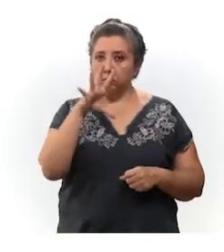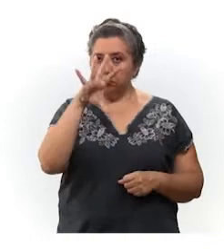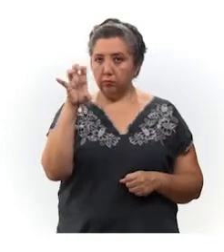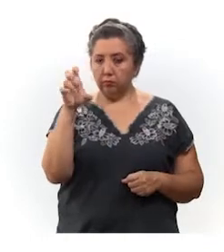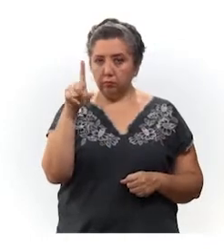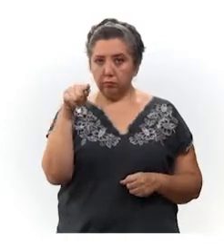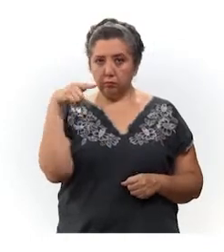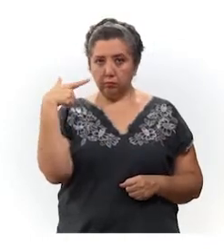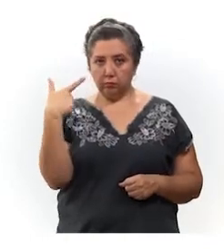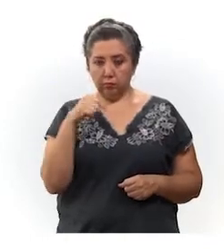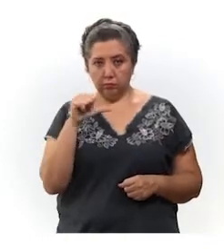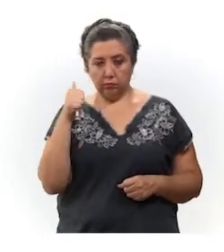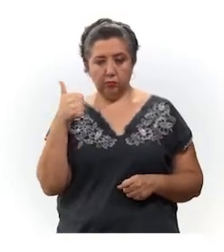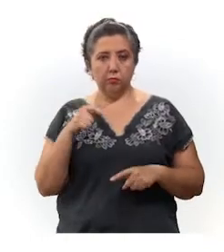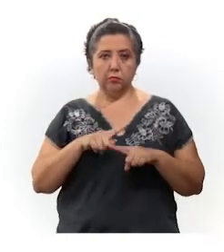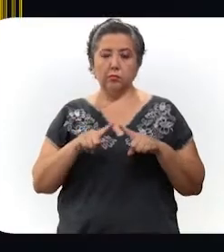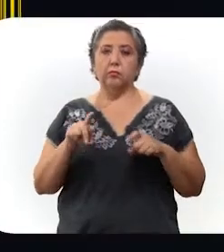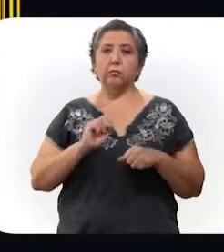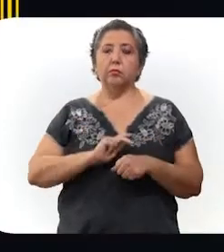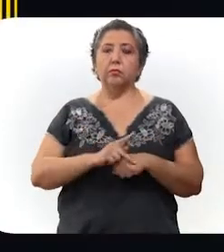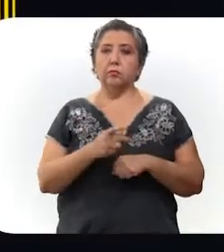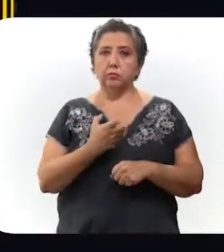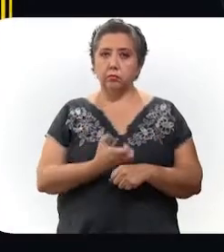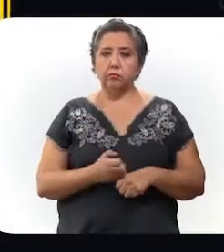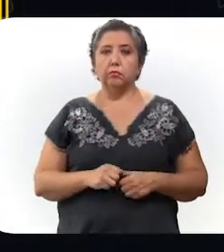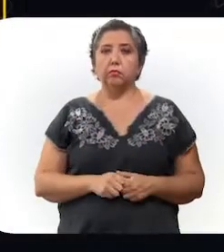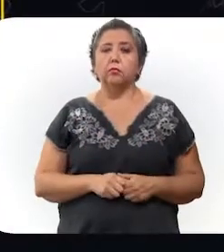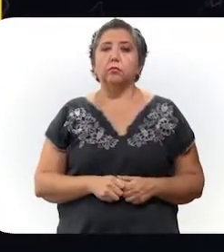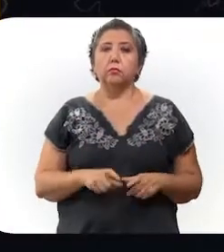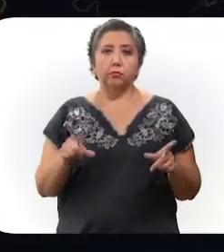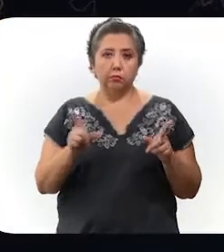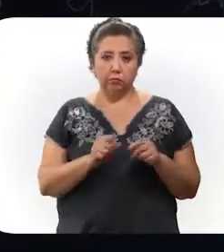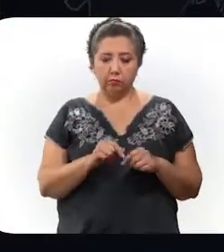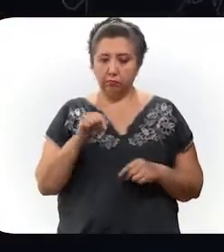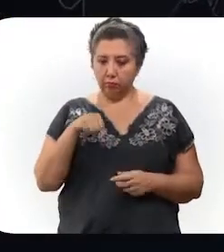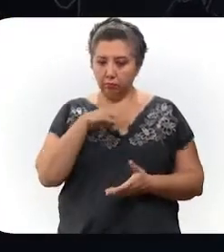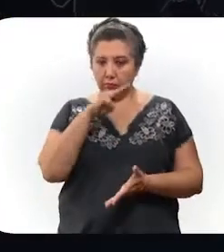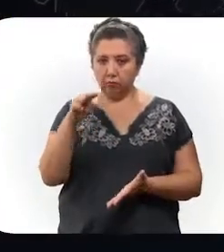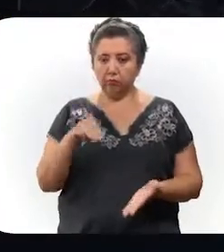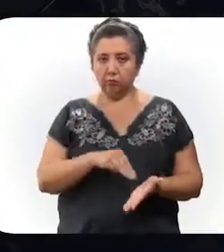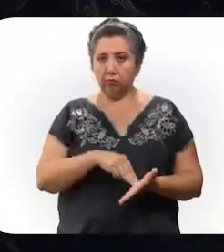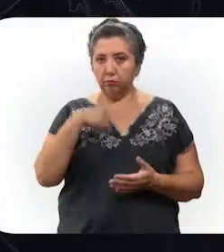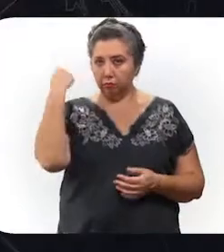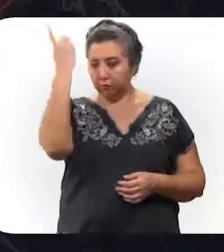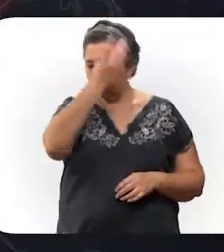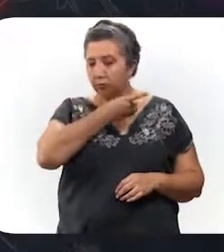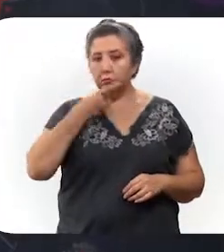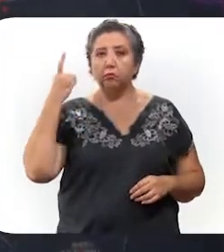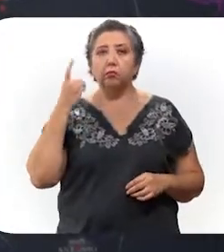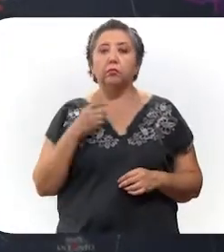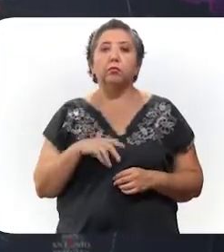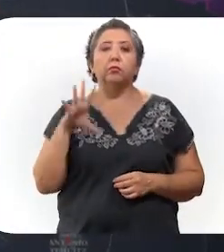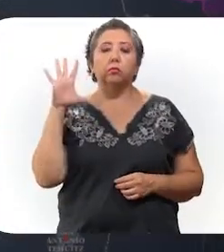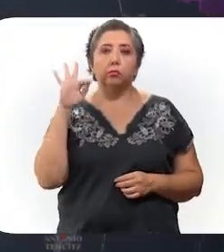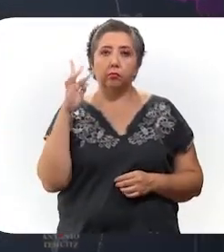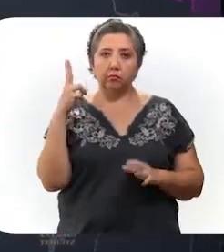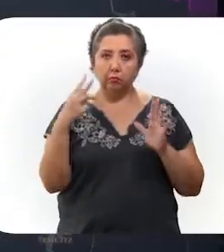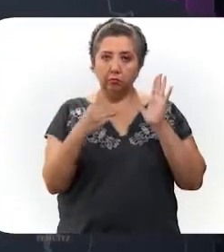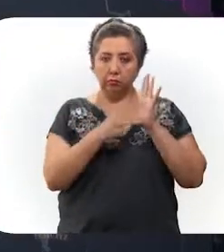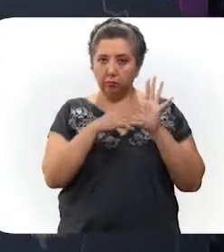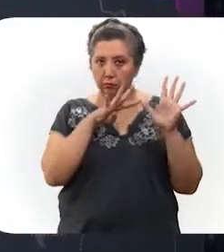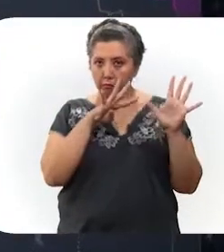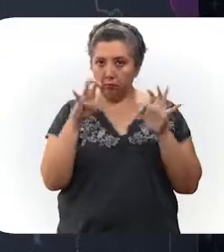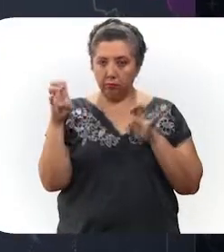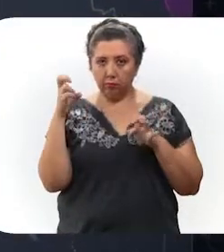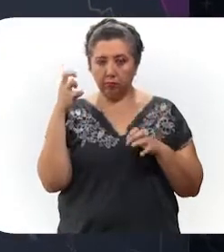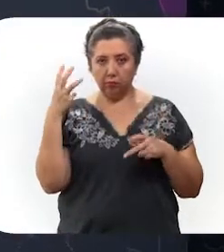son de otro país u otro estado. Específicamente en Mérida se han diagnosticado 42,903